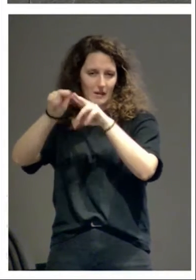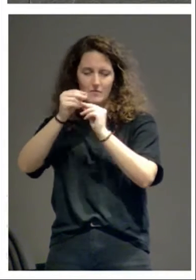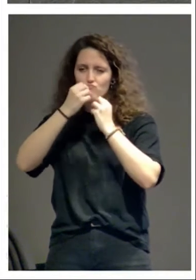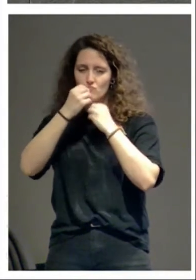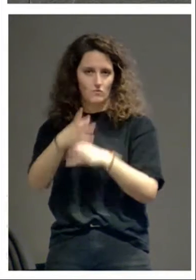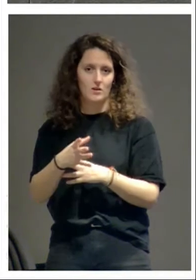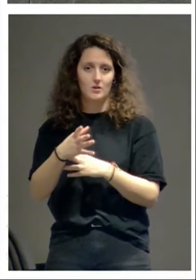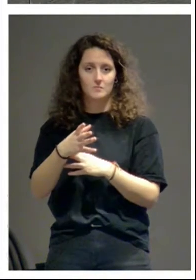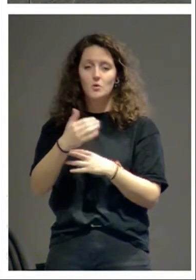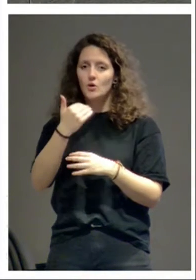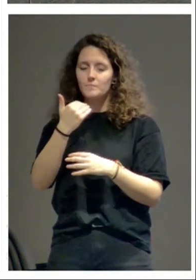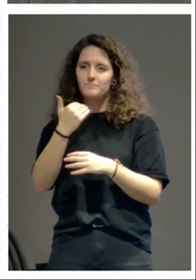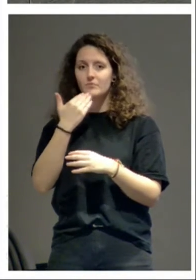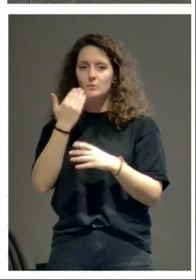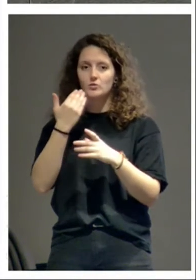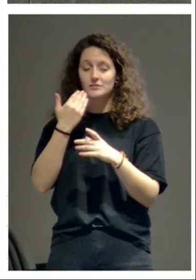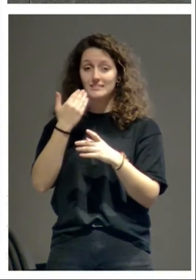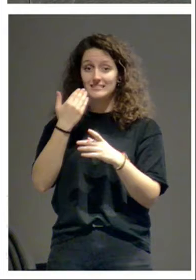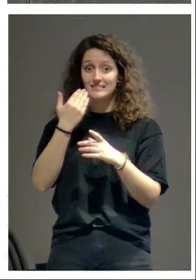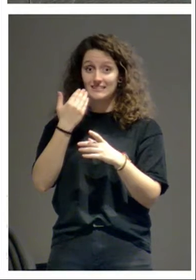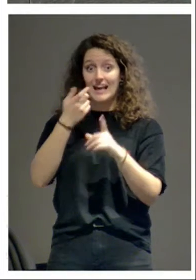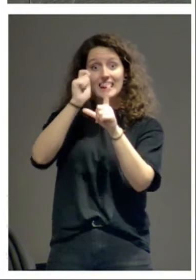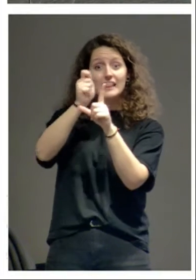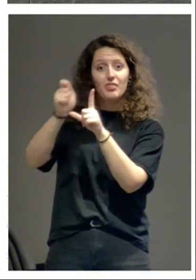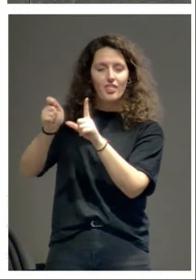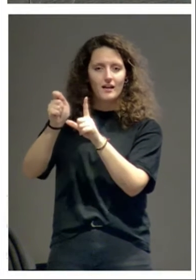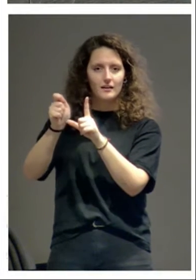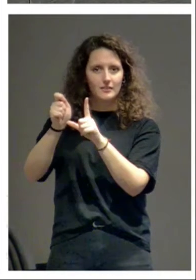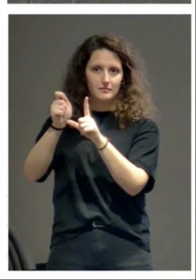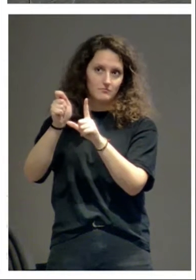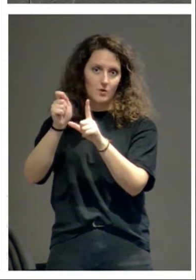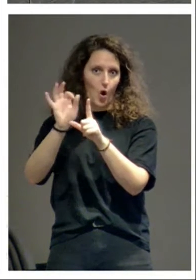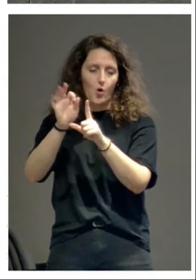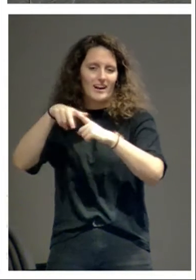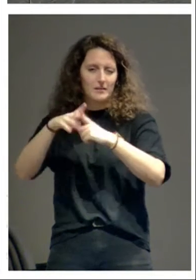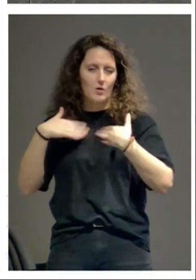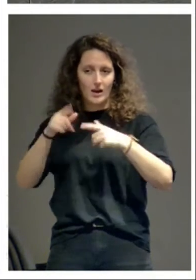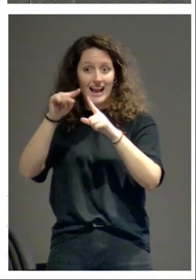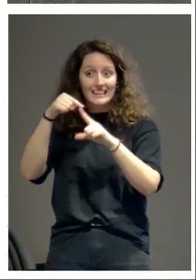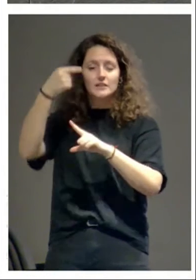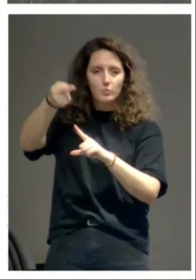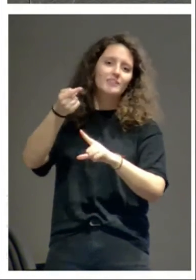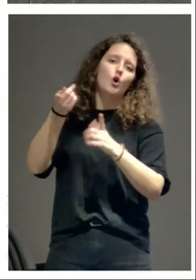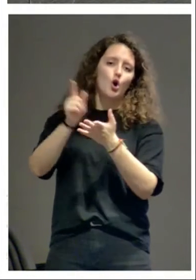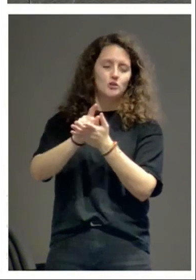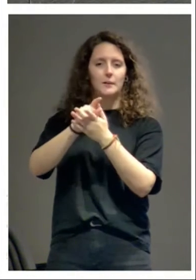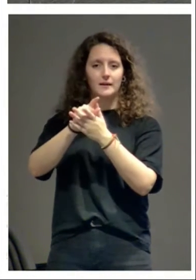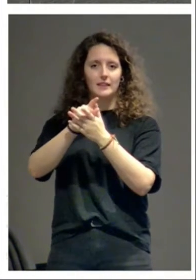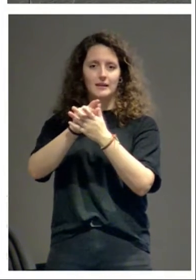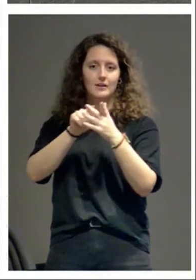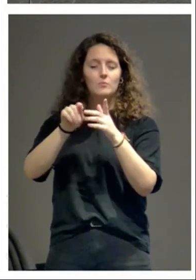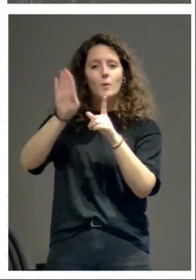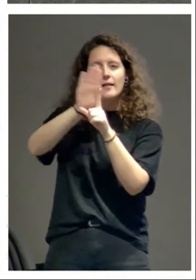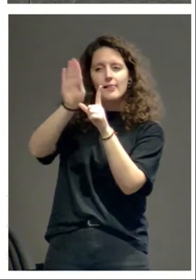Se ha repasado después de haber utilizado el cincel dentado o la pieza que sea, se ha repasado para que no queden las